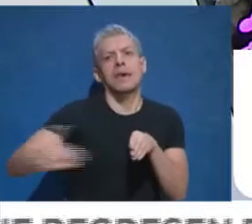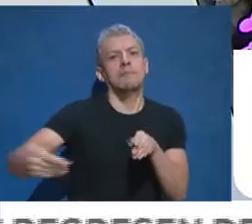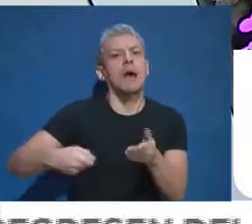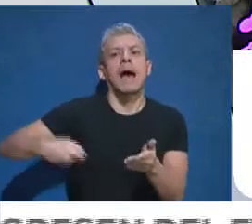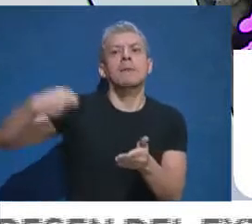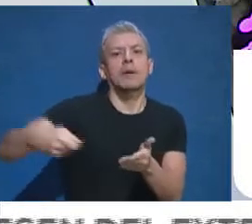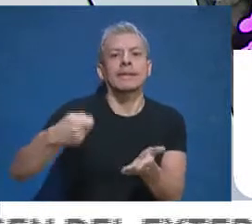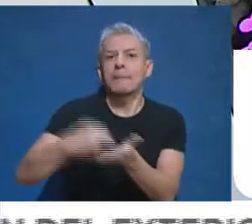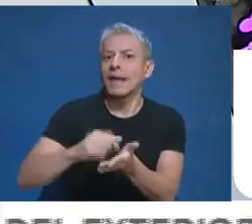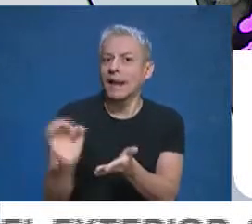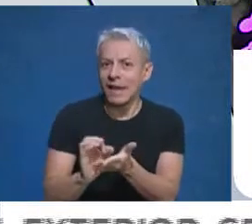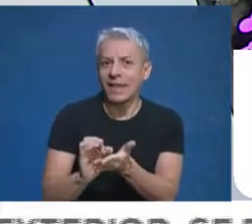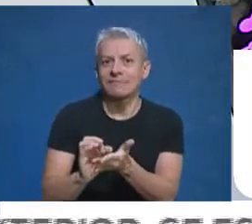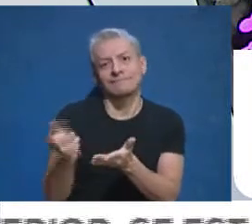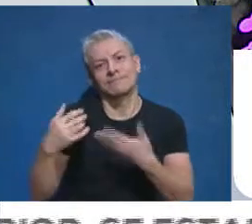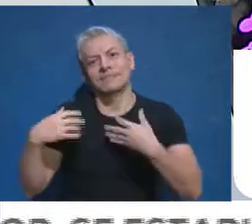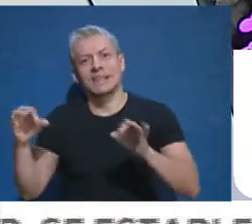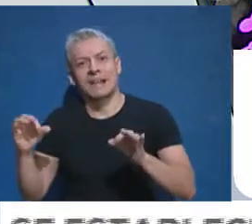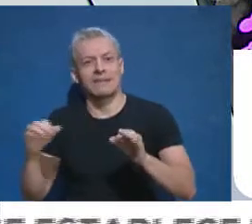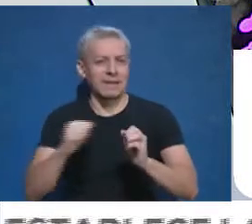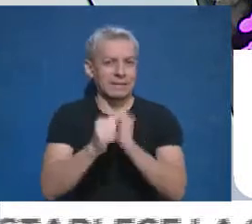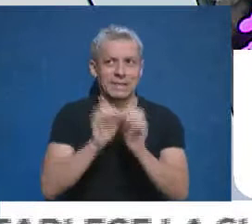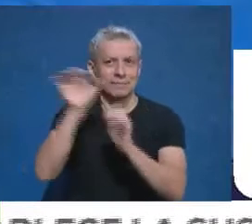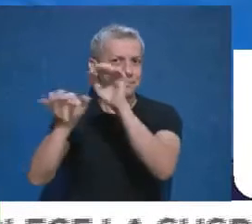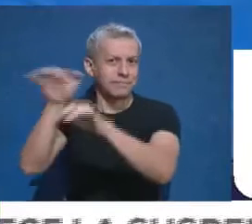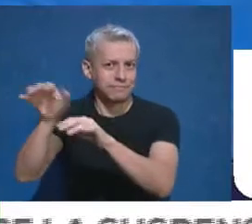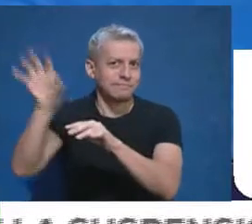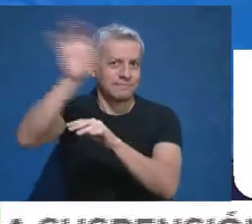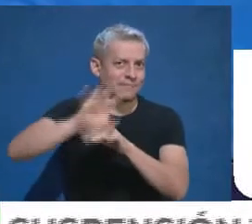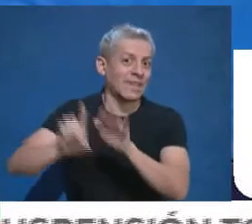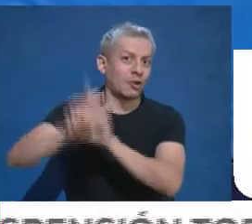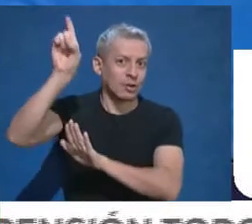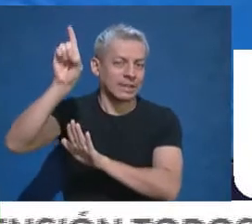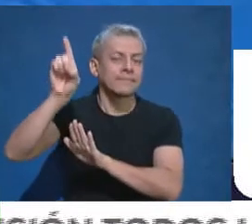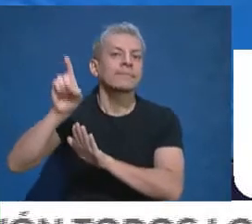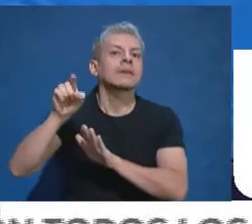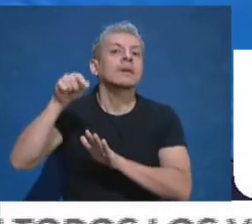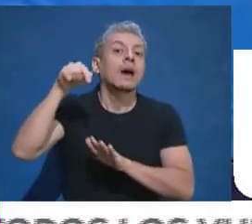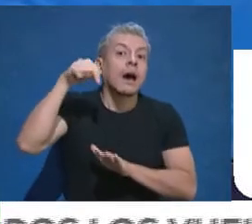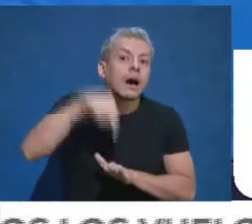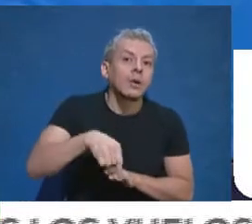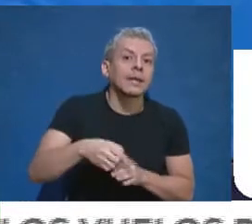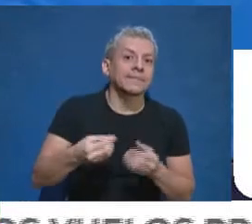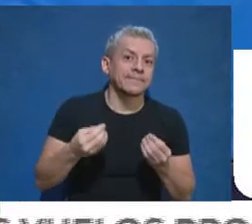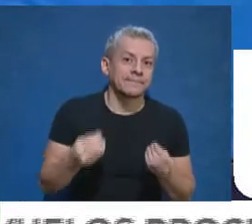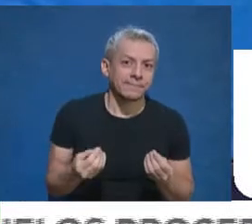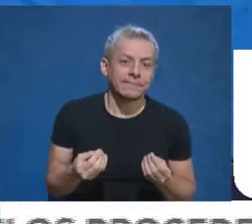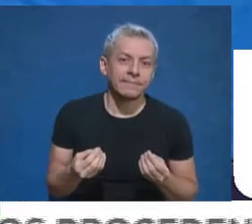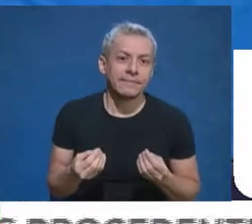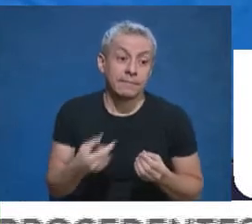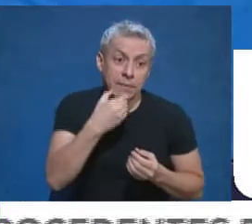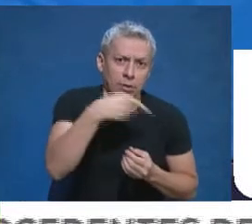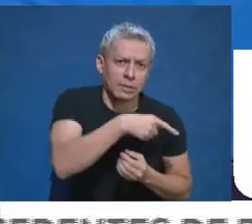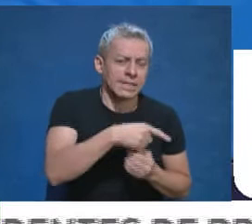aquellas que vayan a llevar adelante la actividad. Lo que pasa que ahora es lo que va a estudiar concretamente el